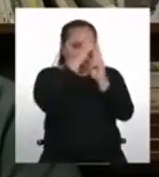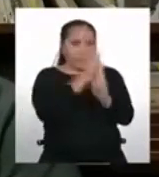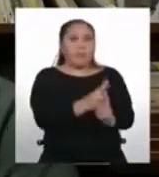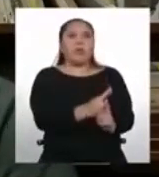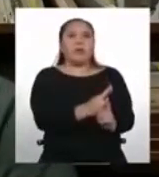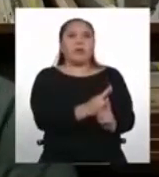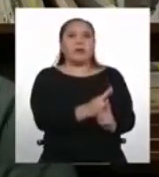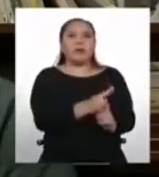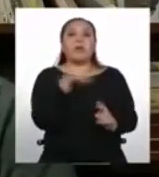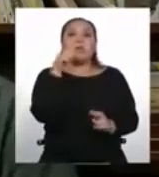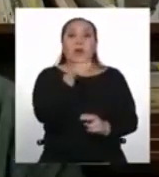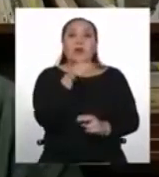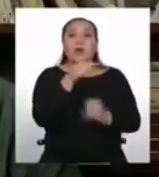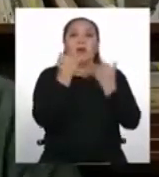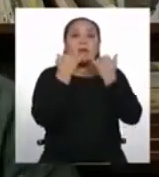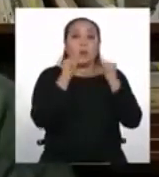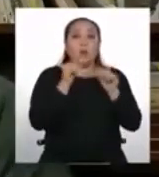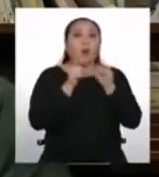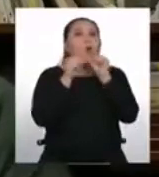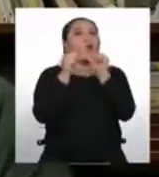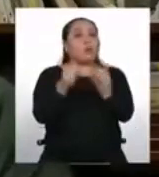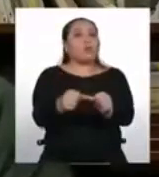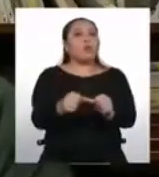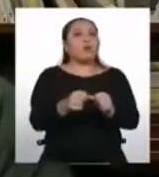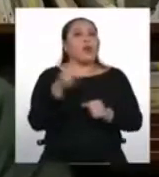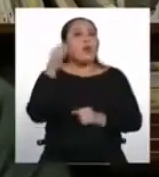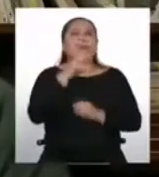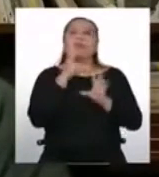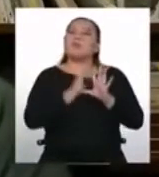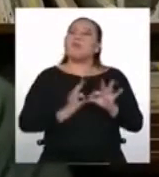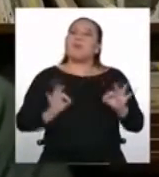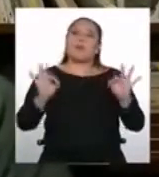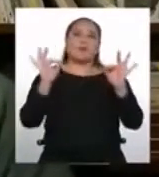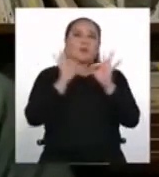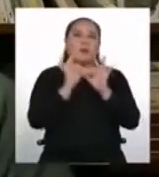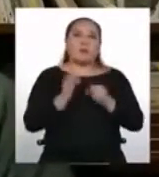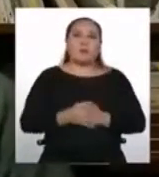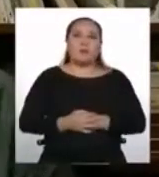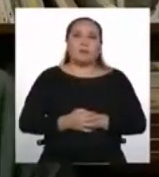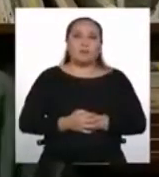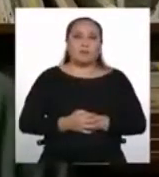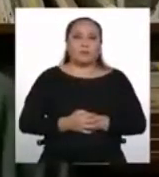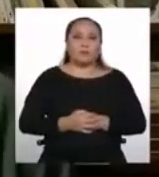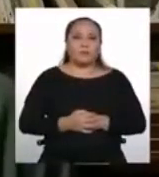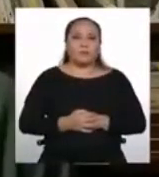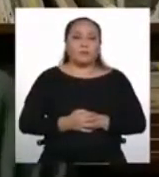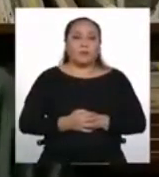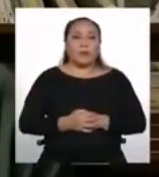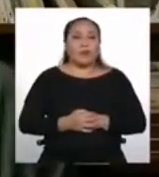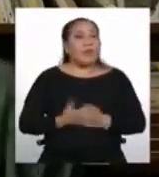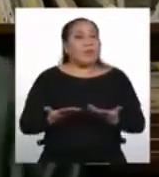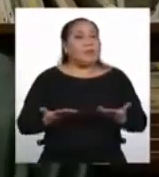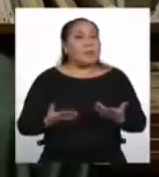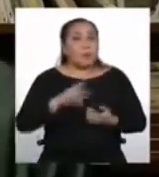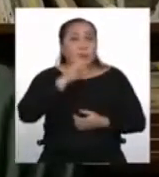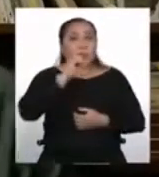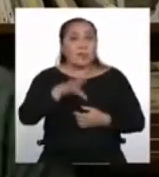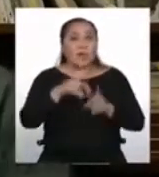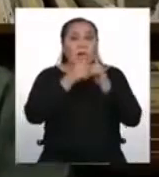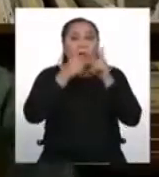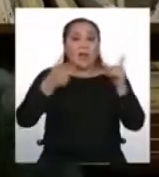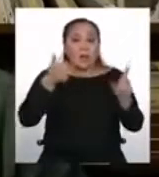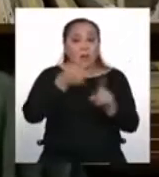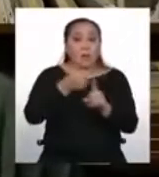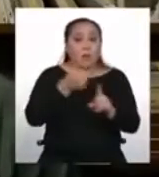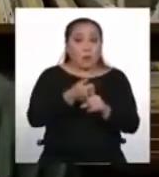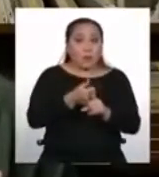Y hacer que se pueda cumplir. Eso es muy importante, eso es muy importante. Entonces, estamos hablando de que las lenguas originarias